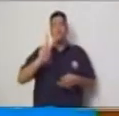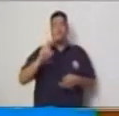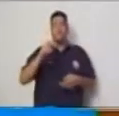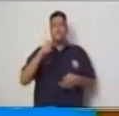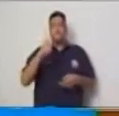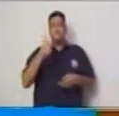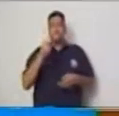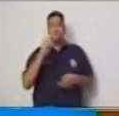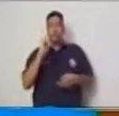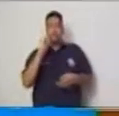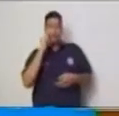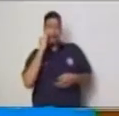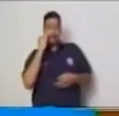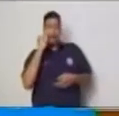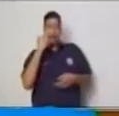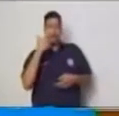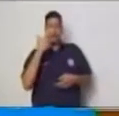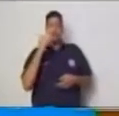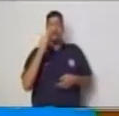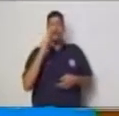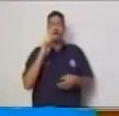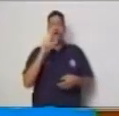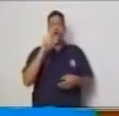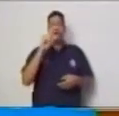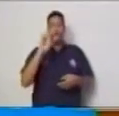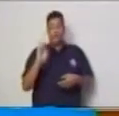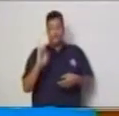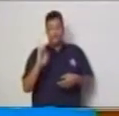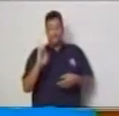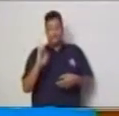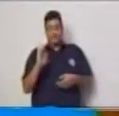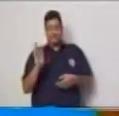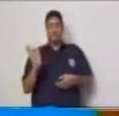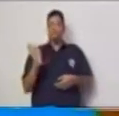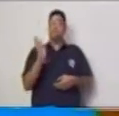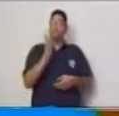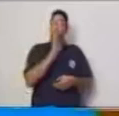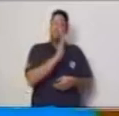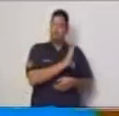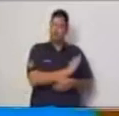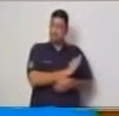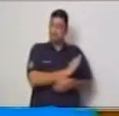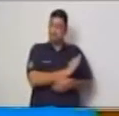que es una variable